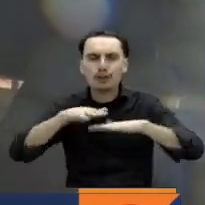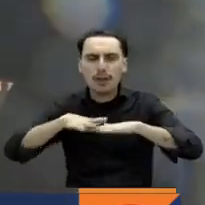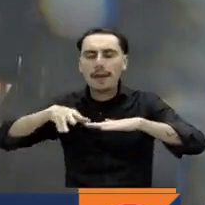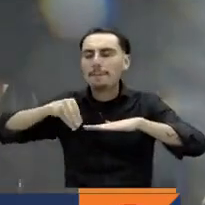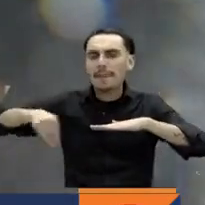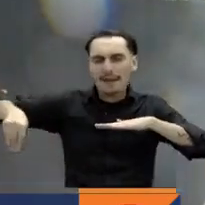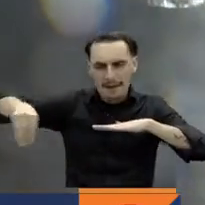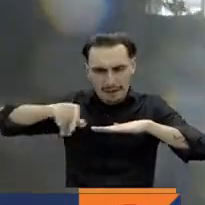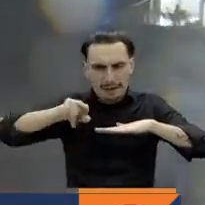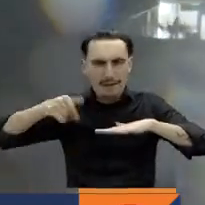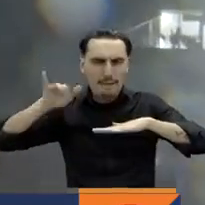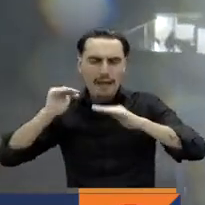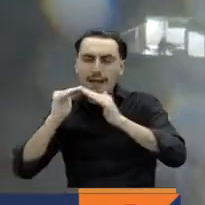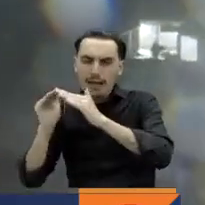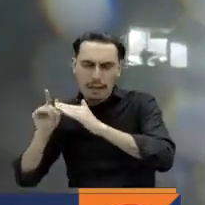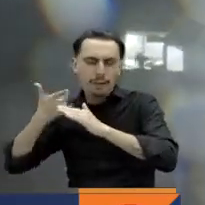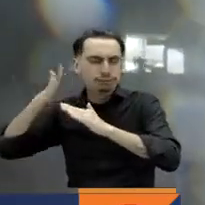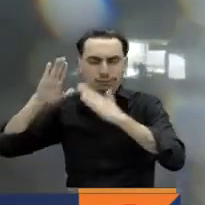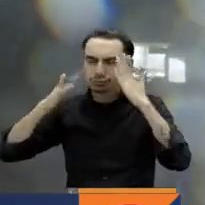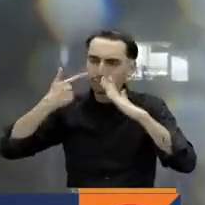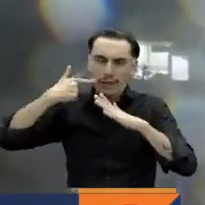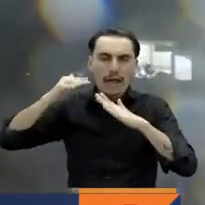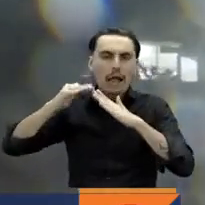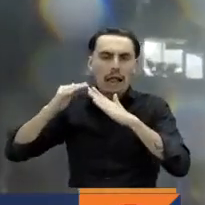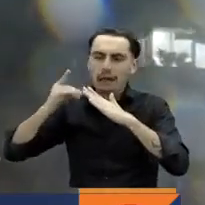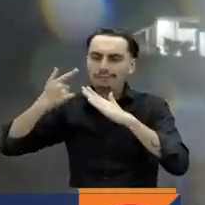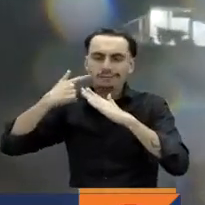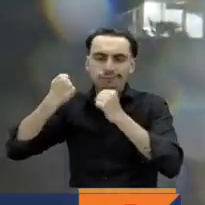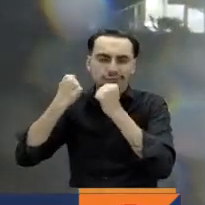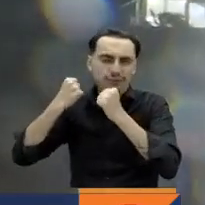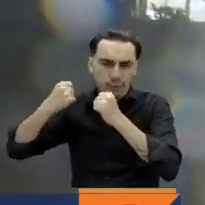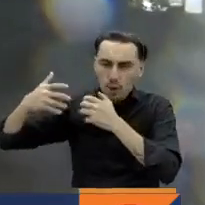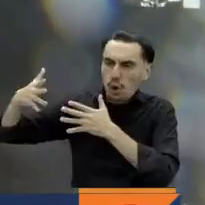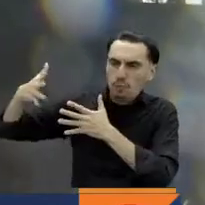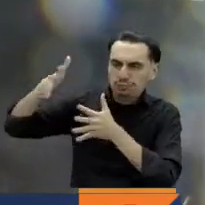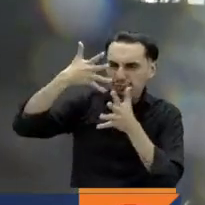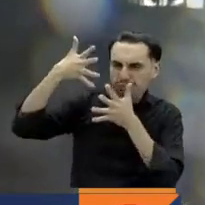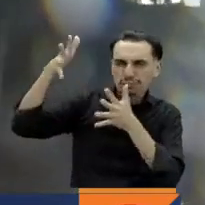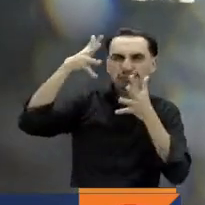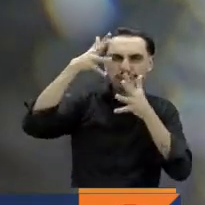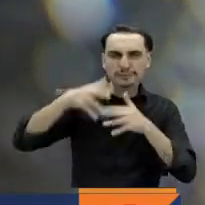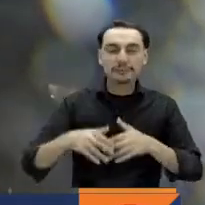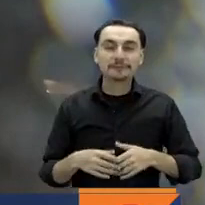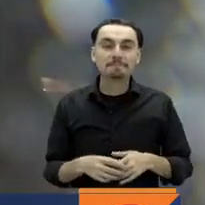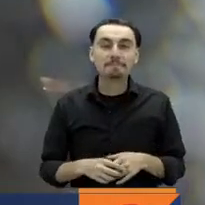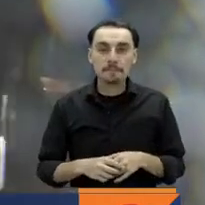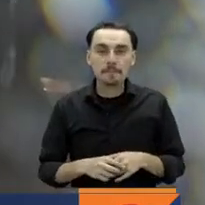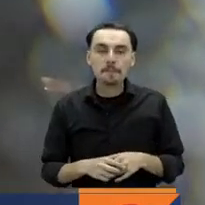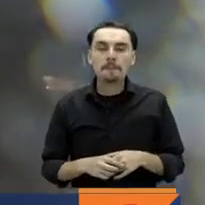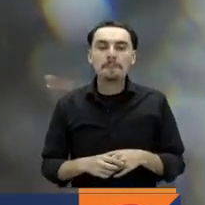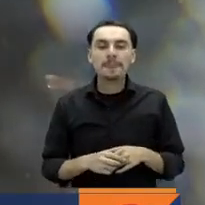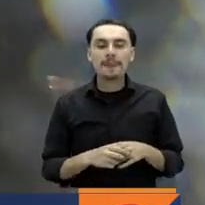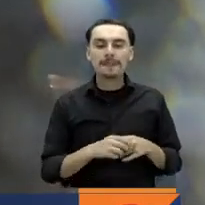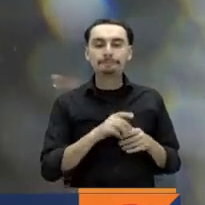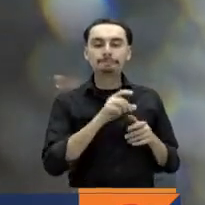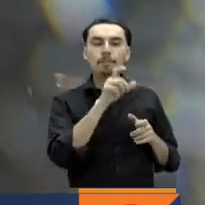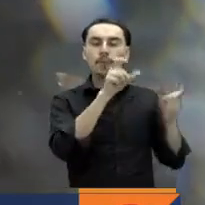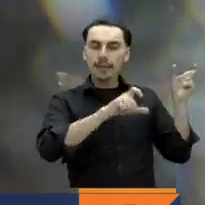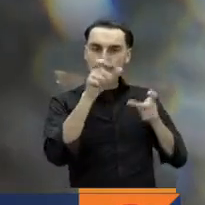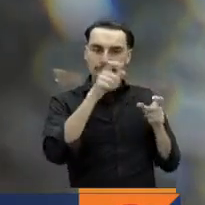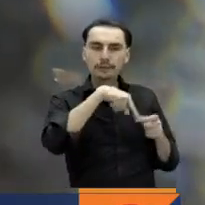playa, las zonas costeras. Muchos de los techos son desprendidos en este momento. Las personas vieron a bien